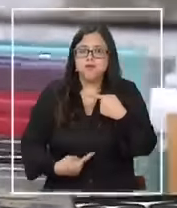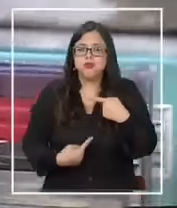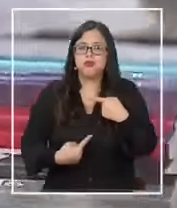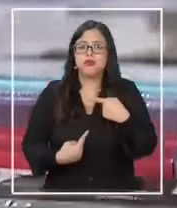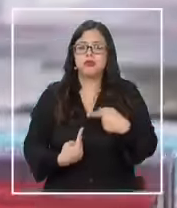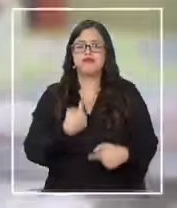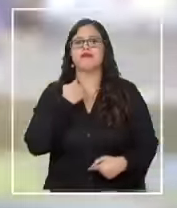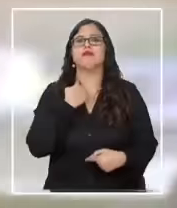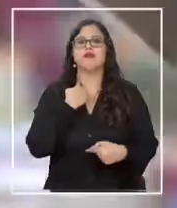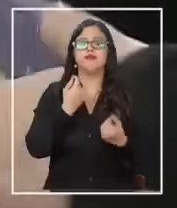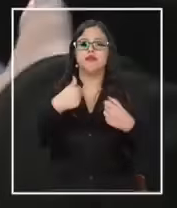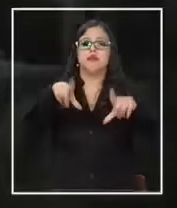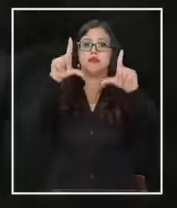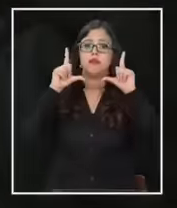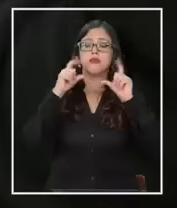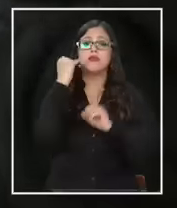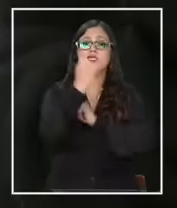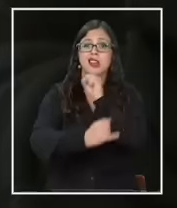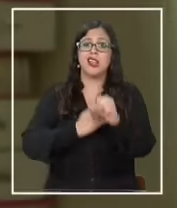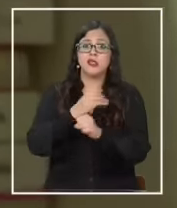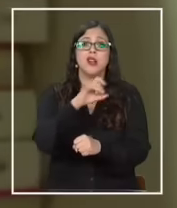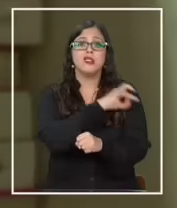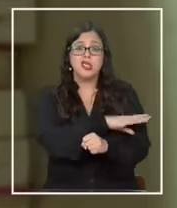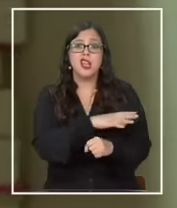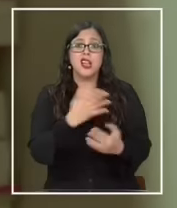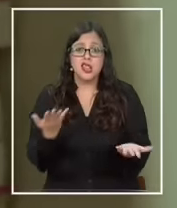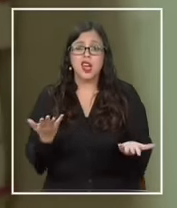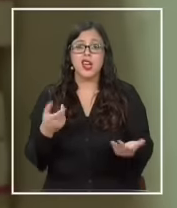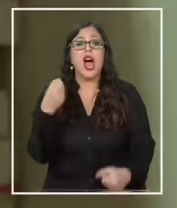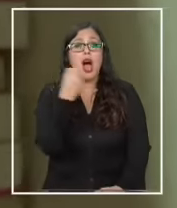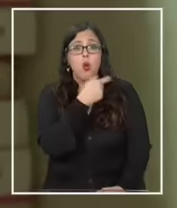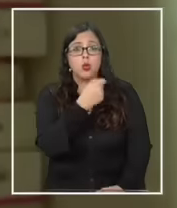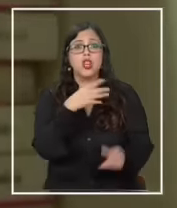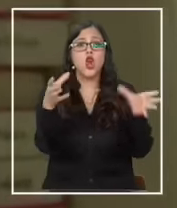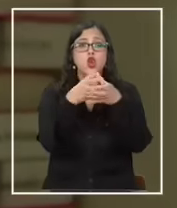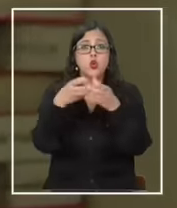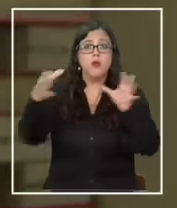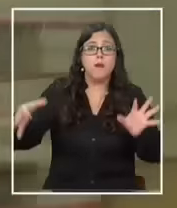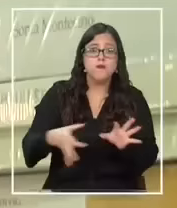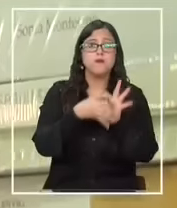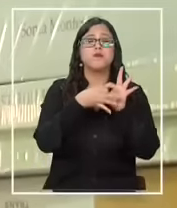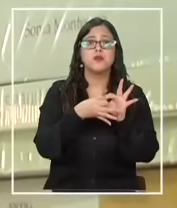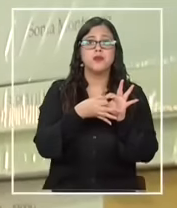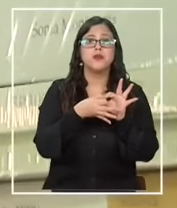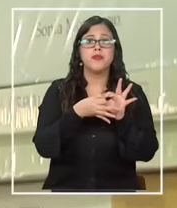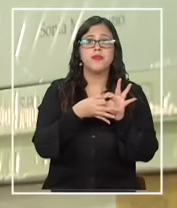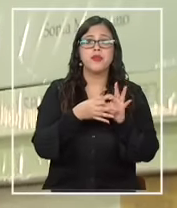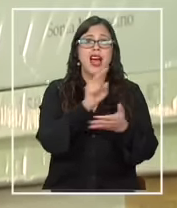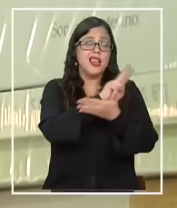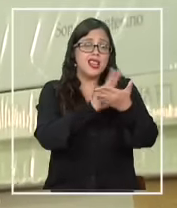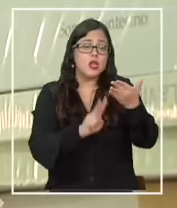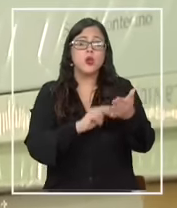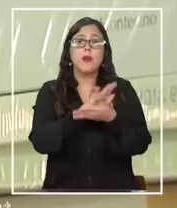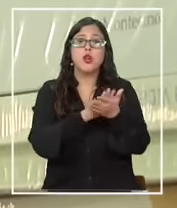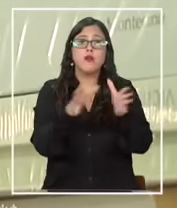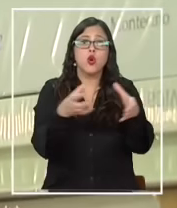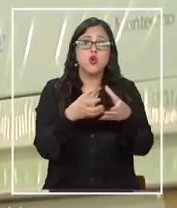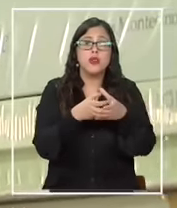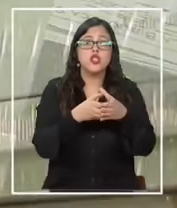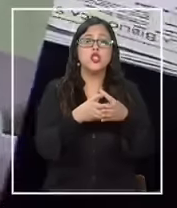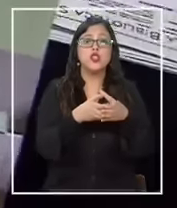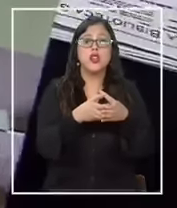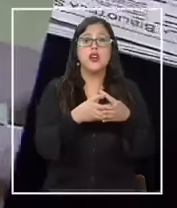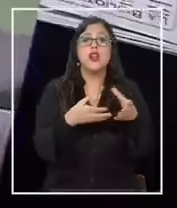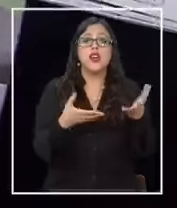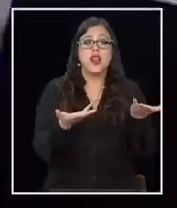golpe a la imagen internacional de Chile acusaron los gremios ligados a la literatura como la Corporación del Libro que reúne al 70%